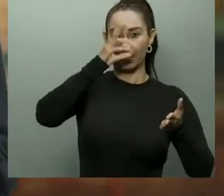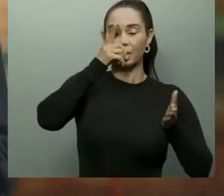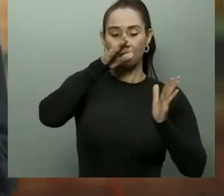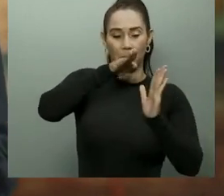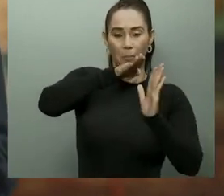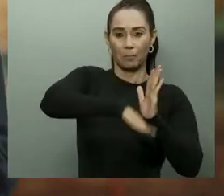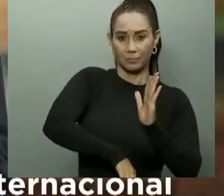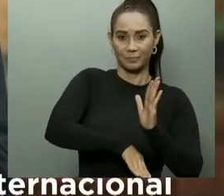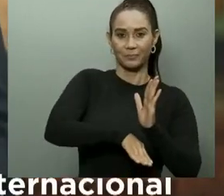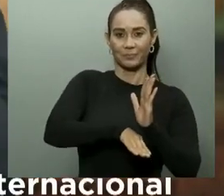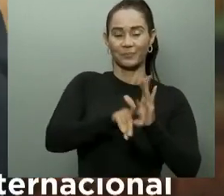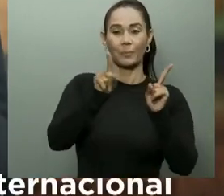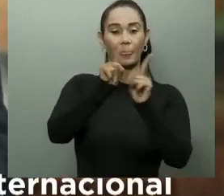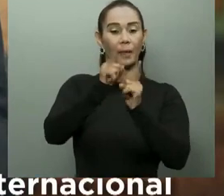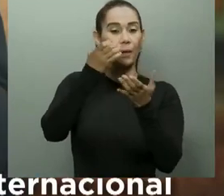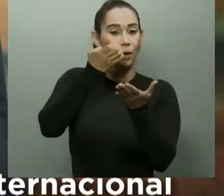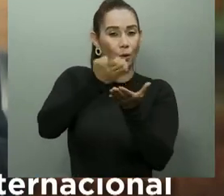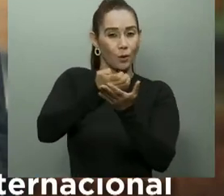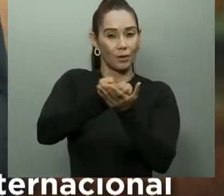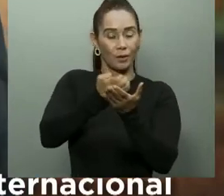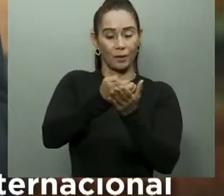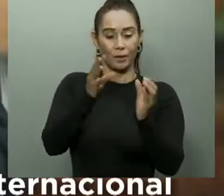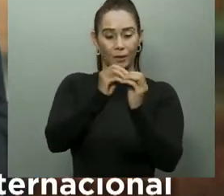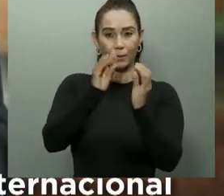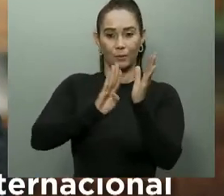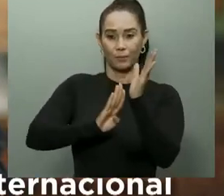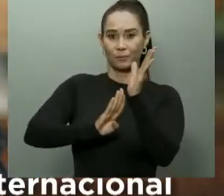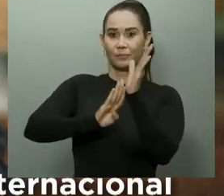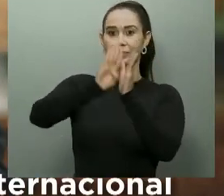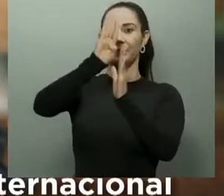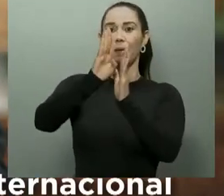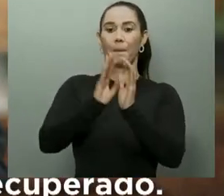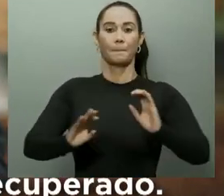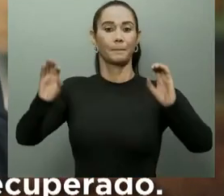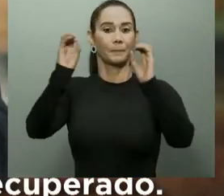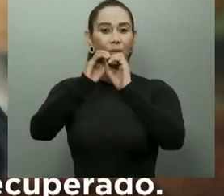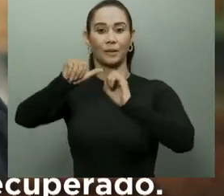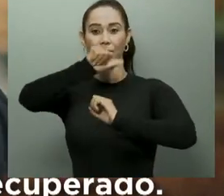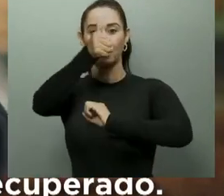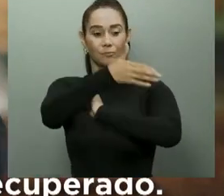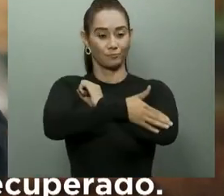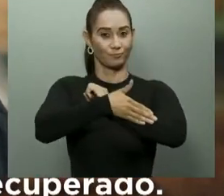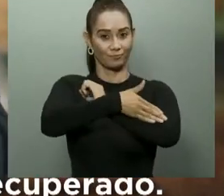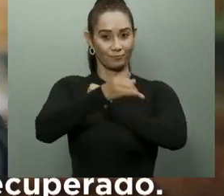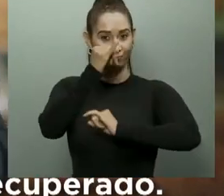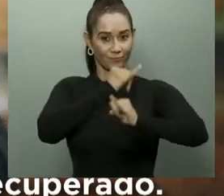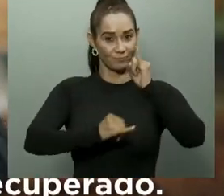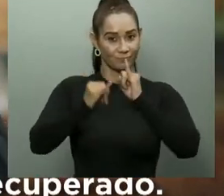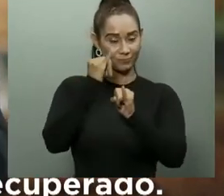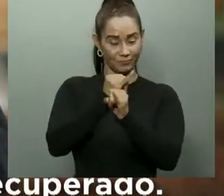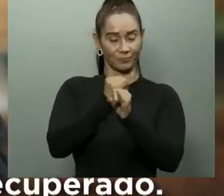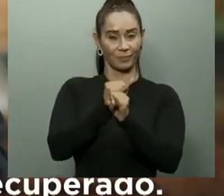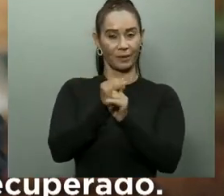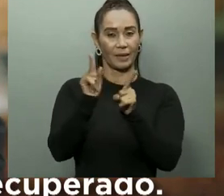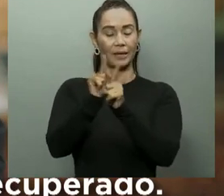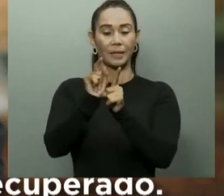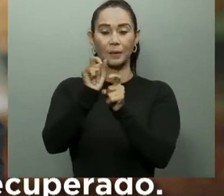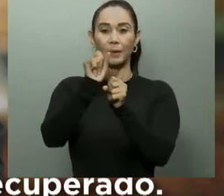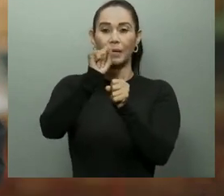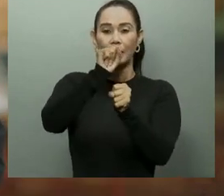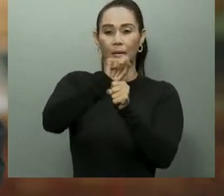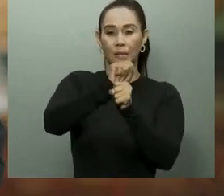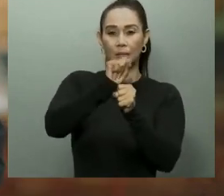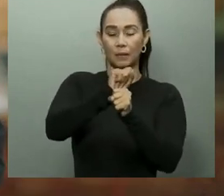nuestra economía experimenta uno de los mayores crecimientos a nivel internacional y el nivel de empleos pre-COVID ya se ha